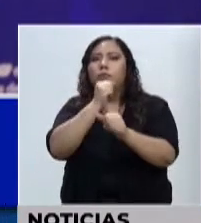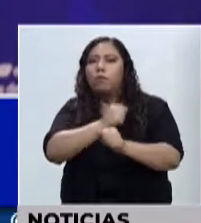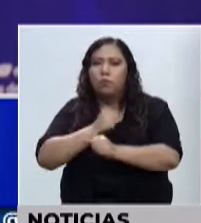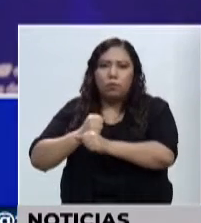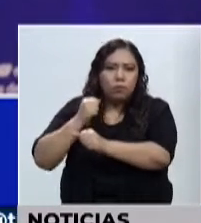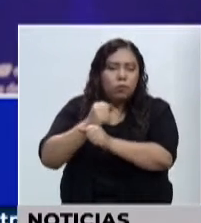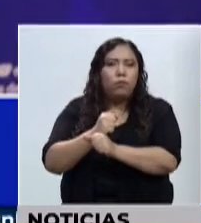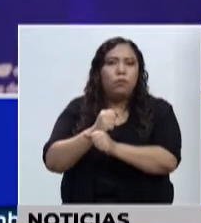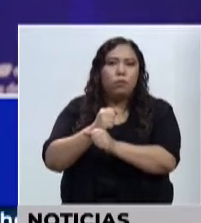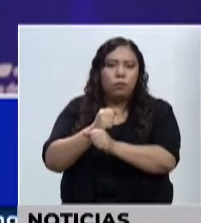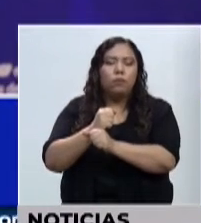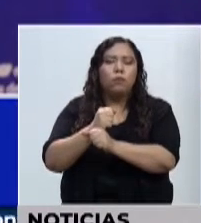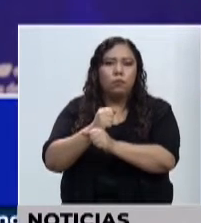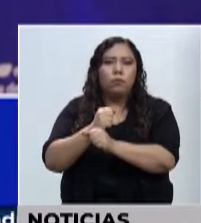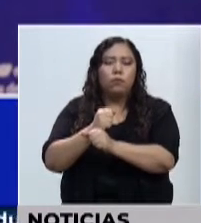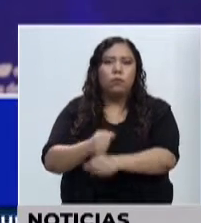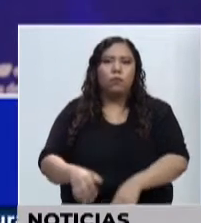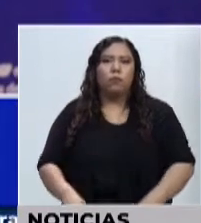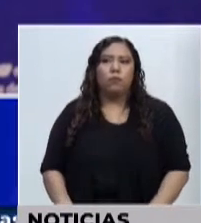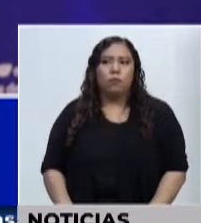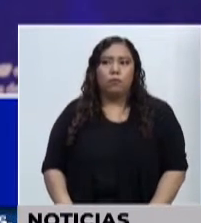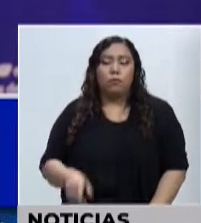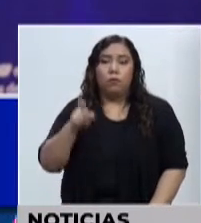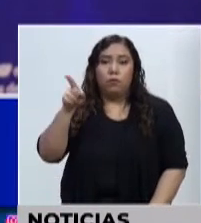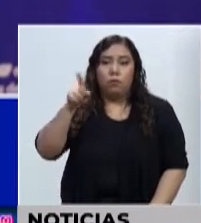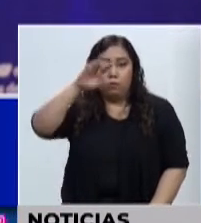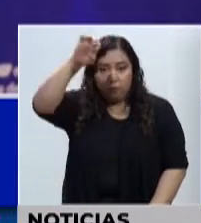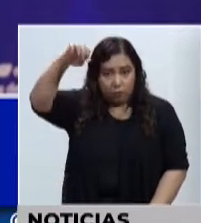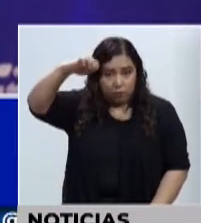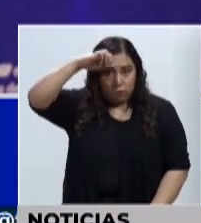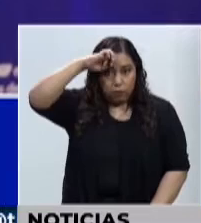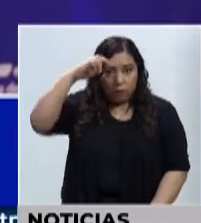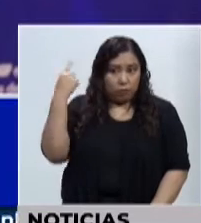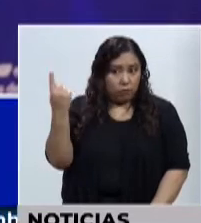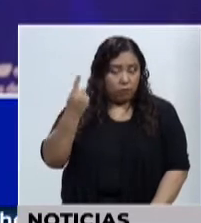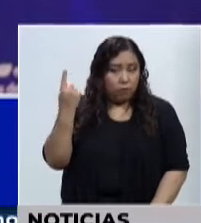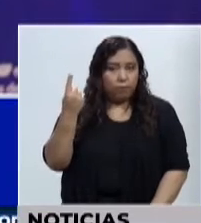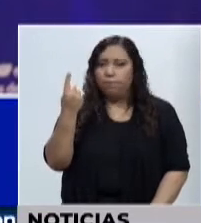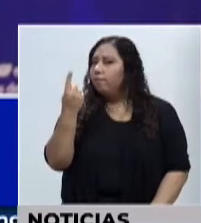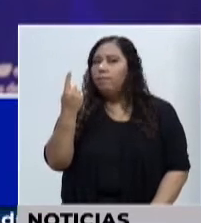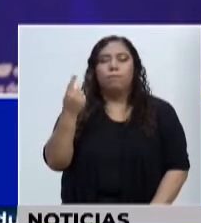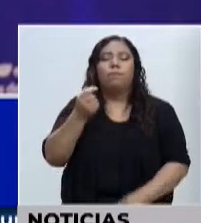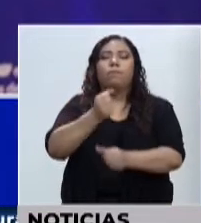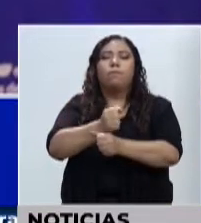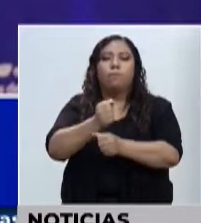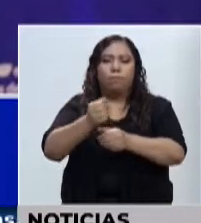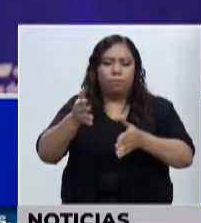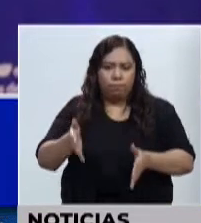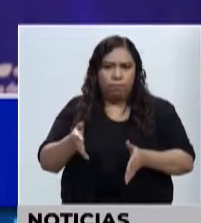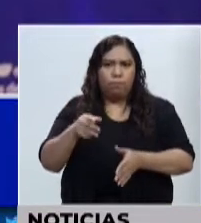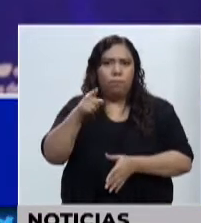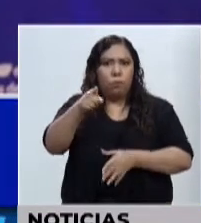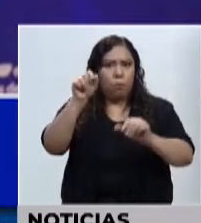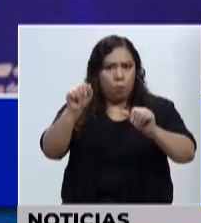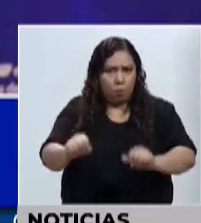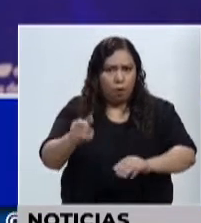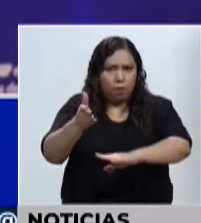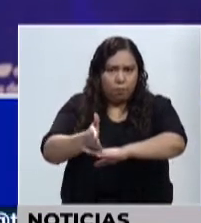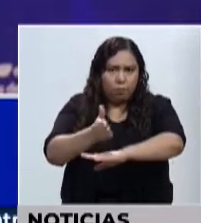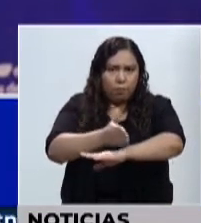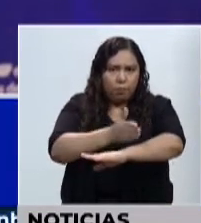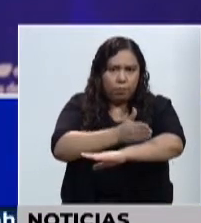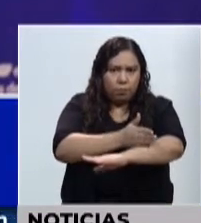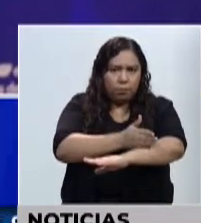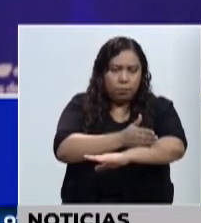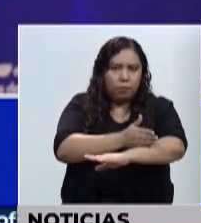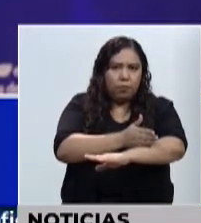y modernizar no solo el Estado, sino también las funciones de los servidores públicos. Ahora, ¿qué ha hecho esta Escuela de Alta